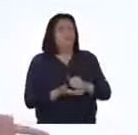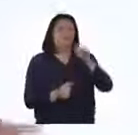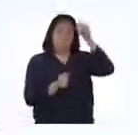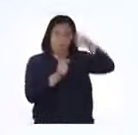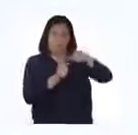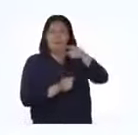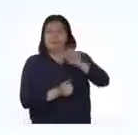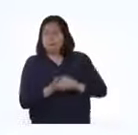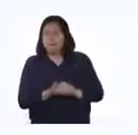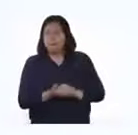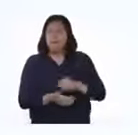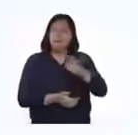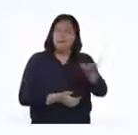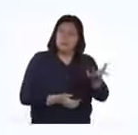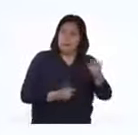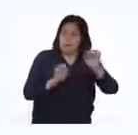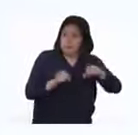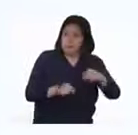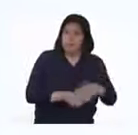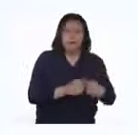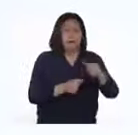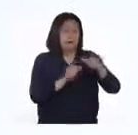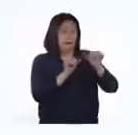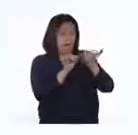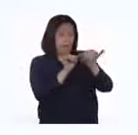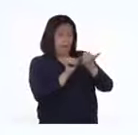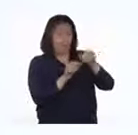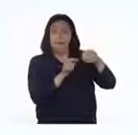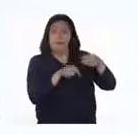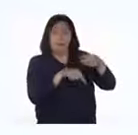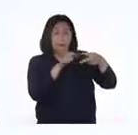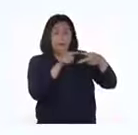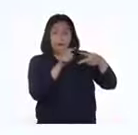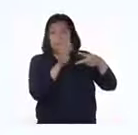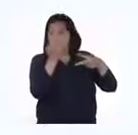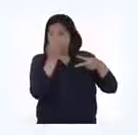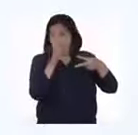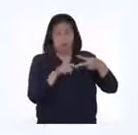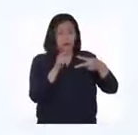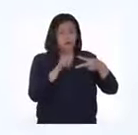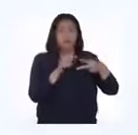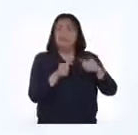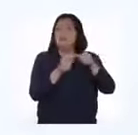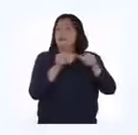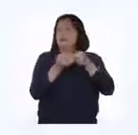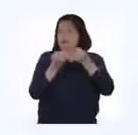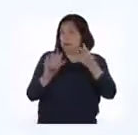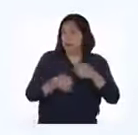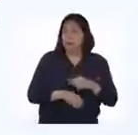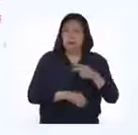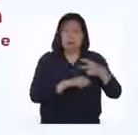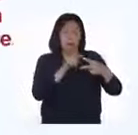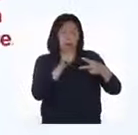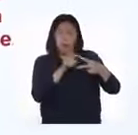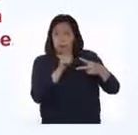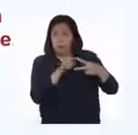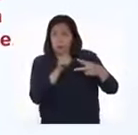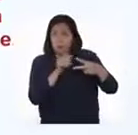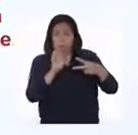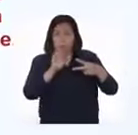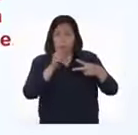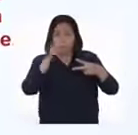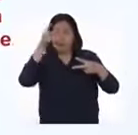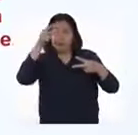recordemos. Para que esto suceda, las magnitudes deben cumplir dos condiciones. Número uno. Si una magnitud